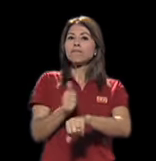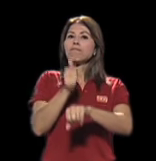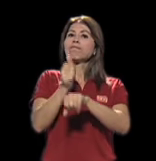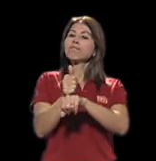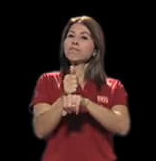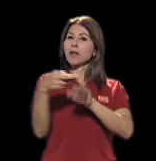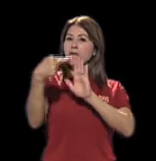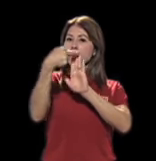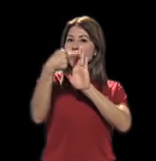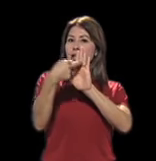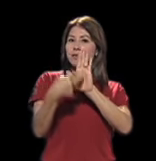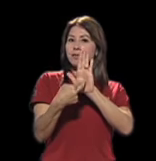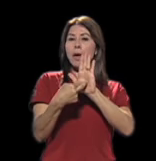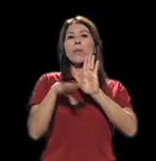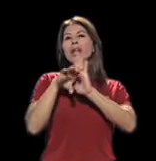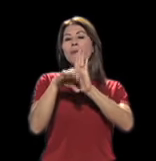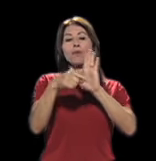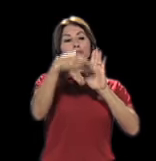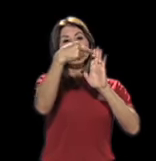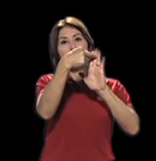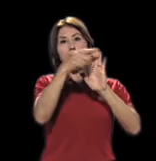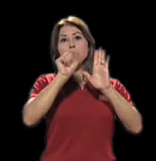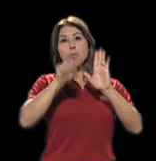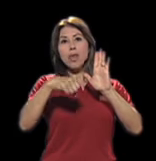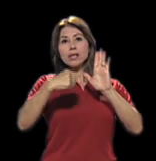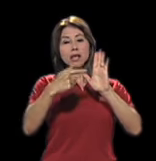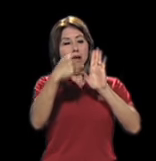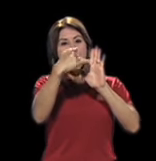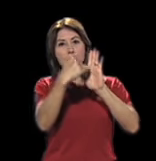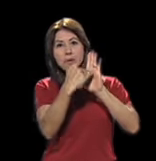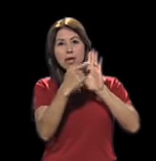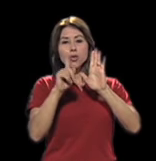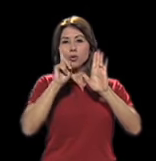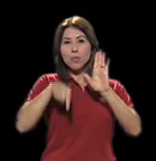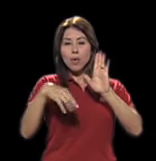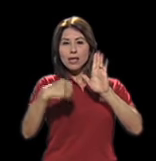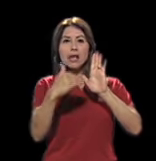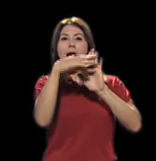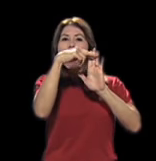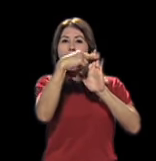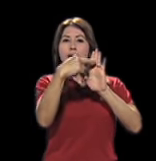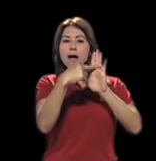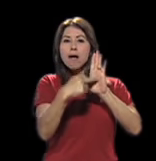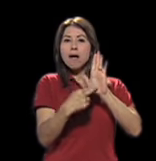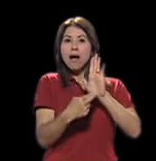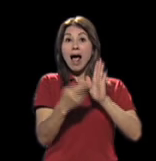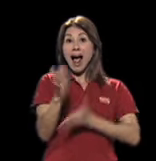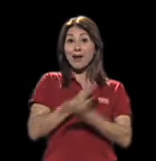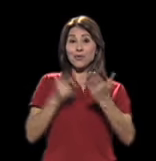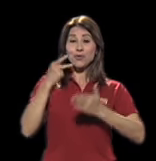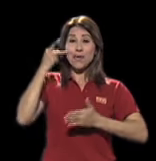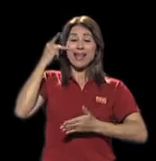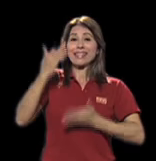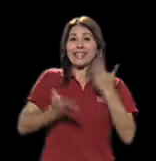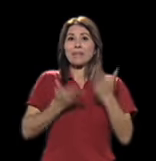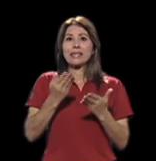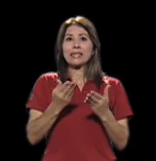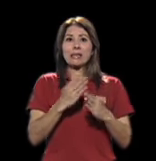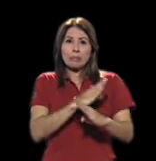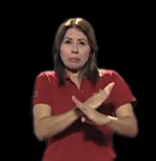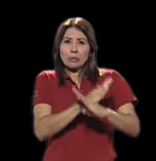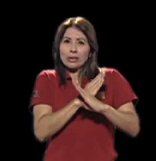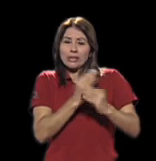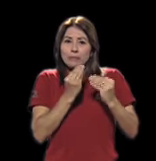¿verdad? De establecer esto se puede hacer, esto no se puede hacer. Inclusive ciertos padres pueden tender a sobreproteger al niño o a la niña con